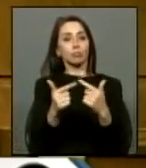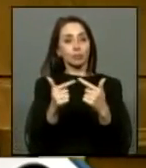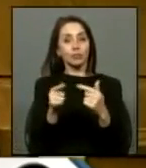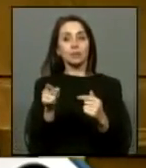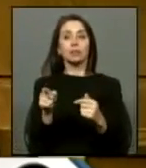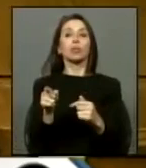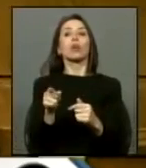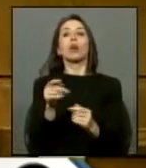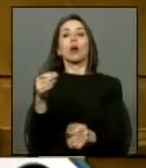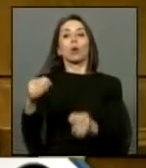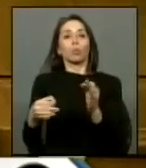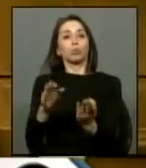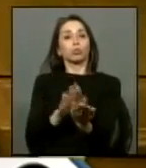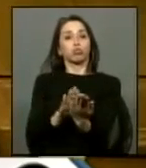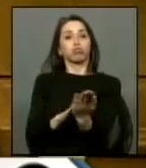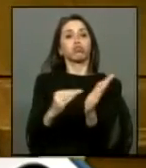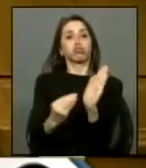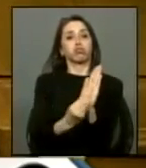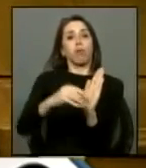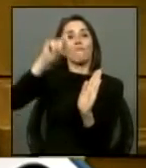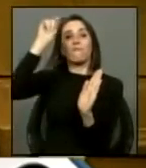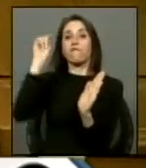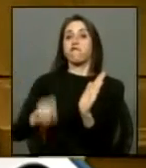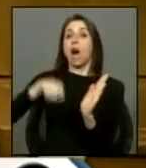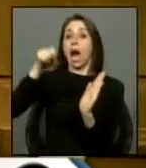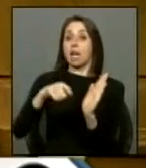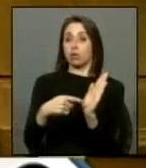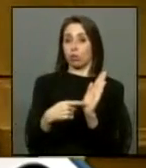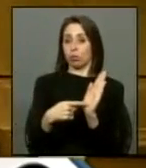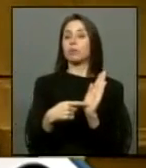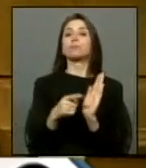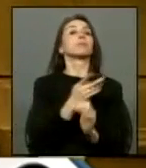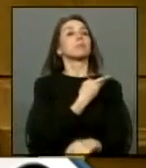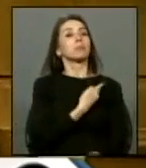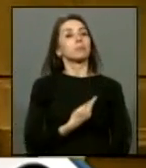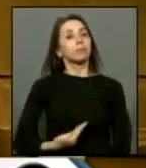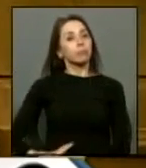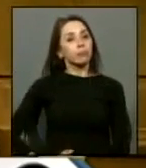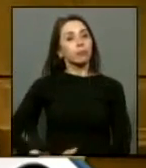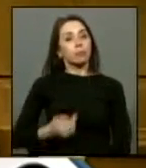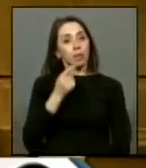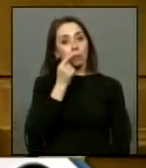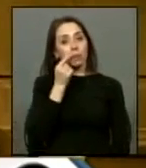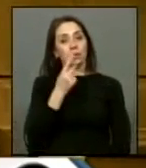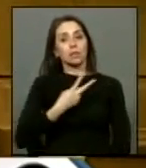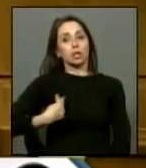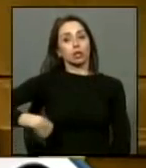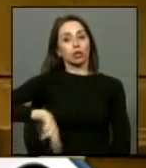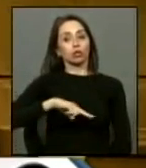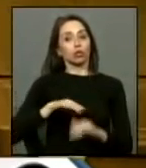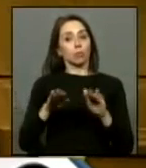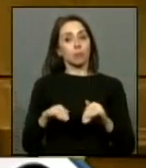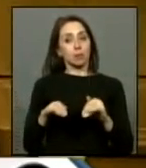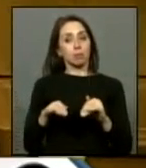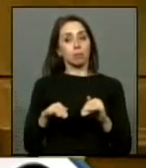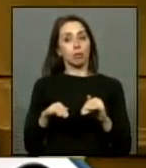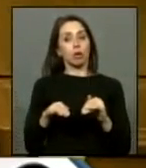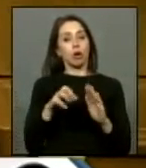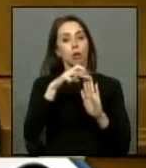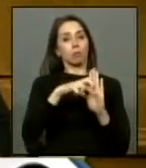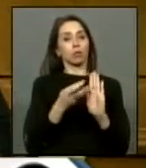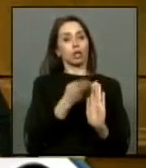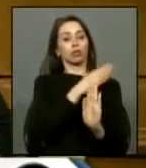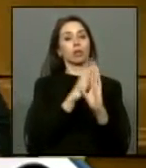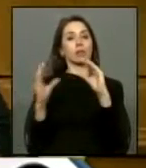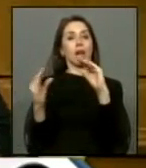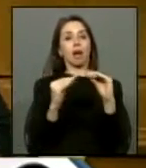en fallos sin embargo presidente y dado que estábamos nosotros mismos hablando en el proyecto anterior